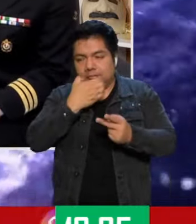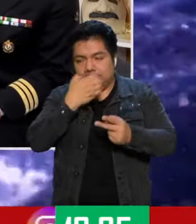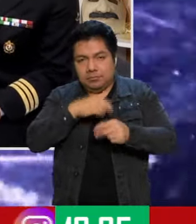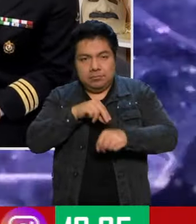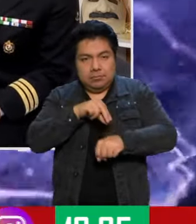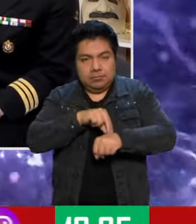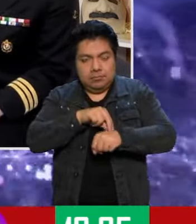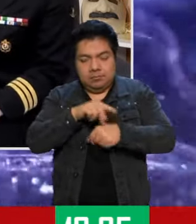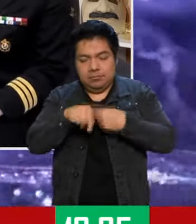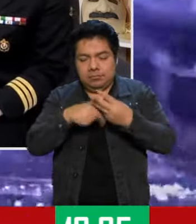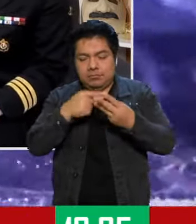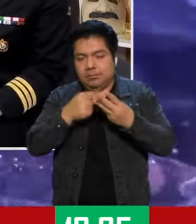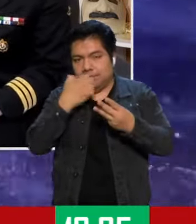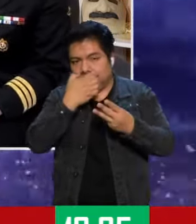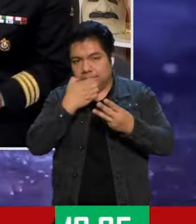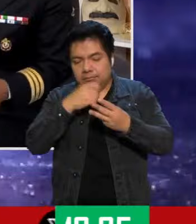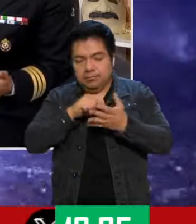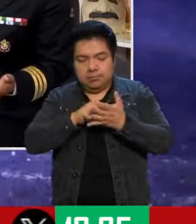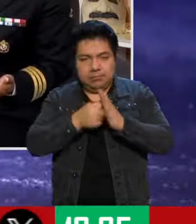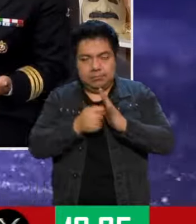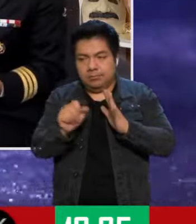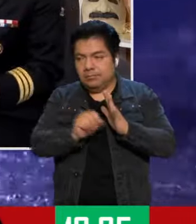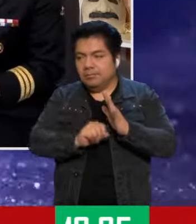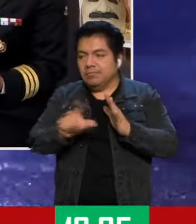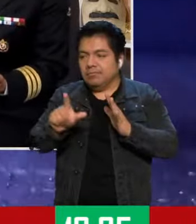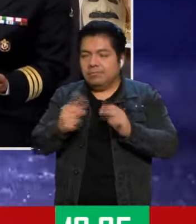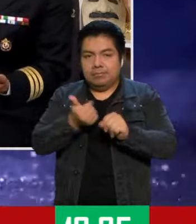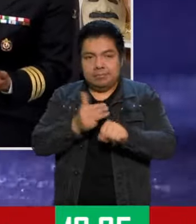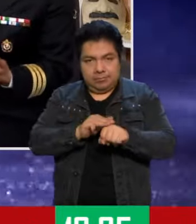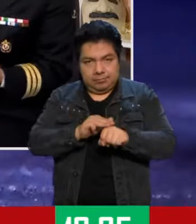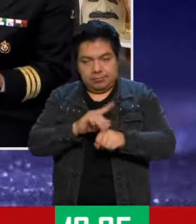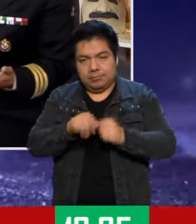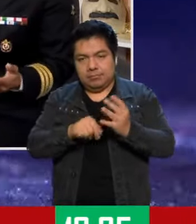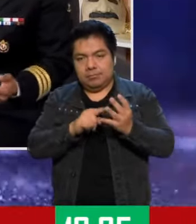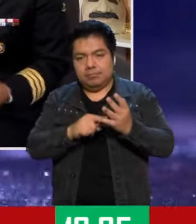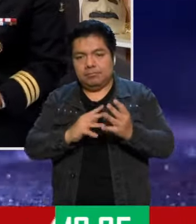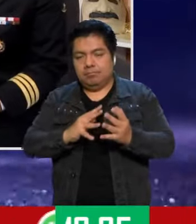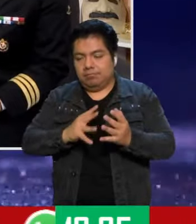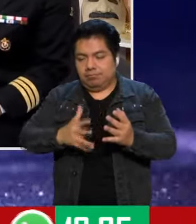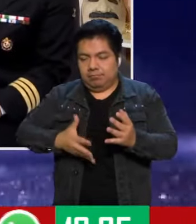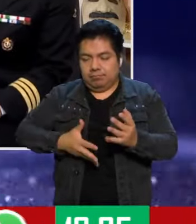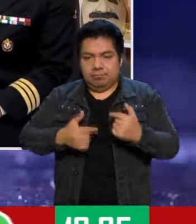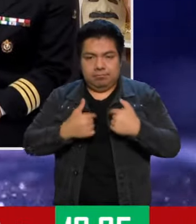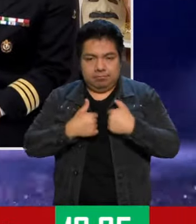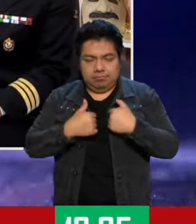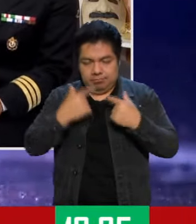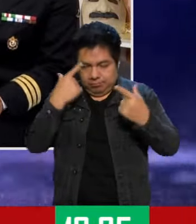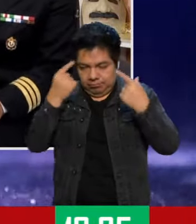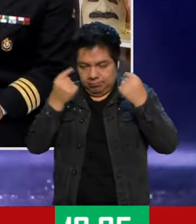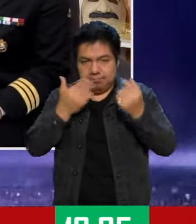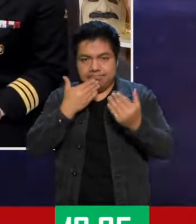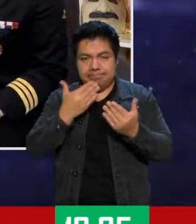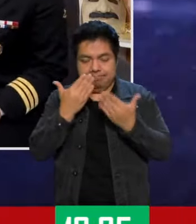escuelas de técnico profesional, que es la escuela de administración, orgullosamente de la cual estudié,